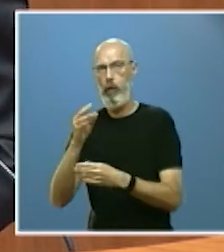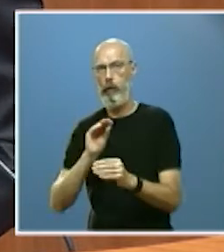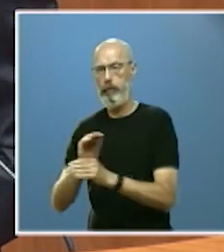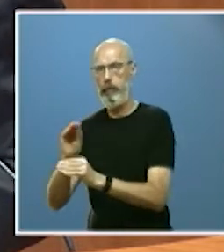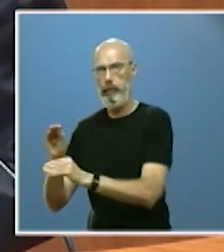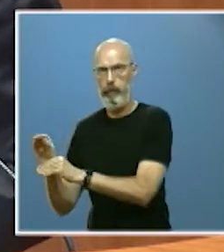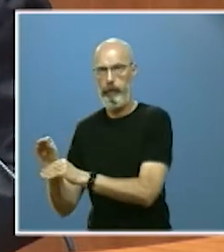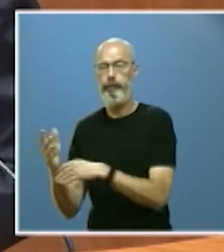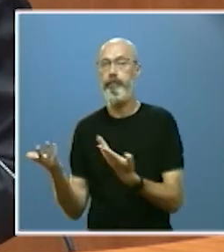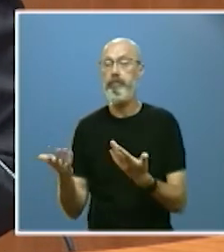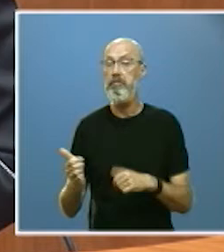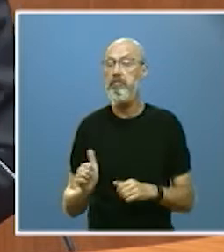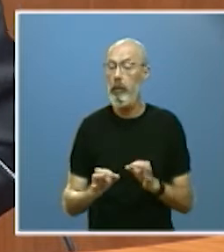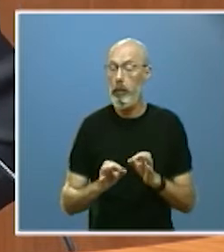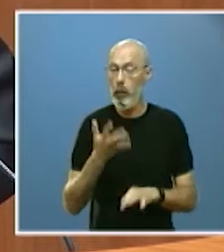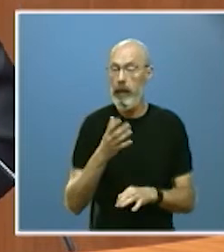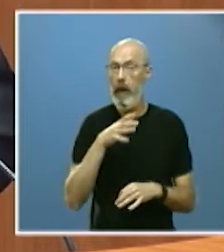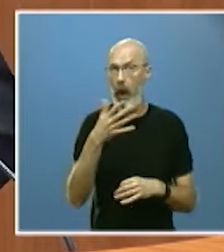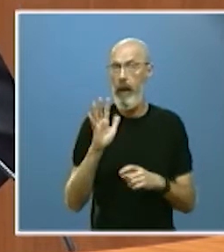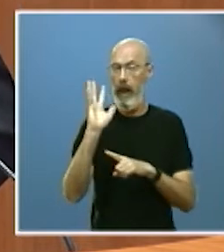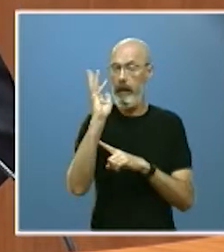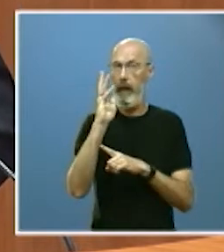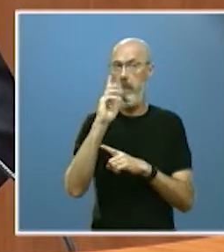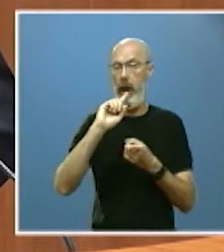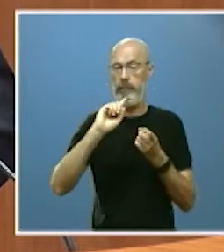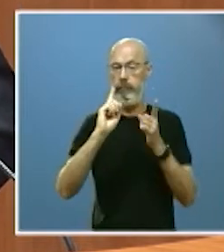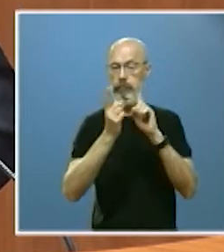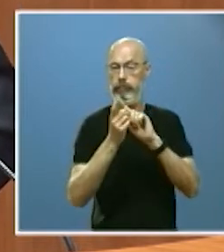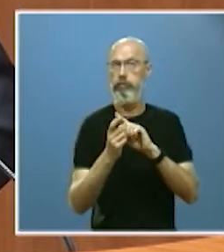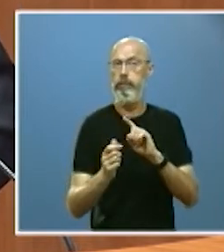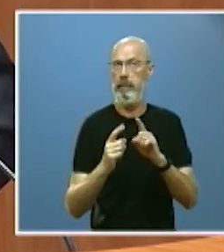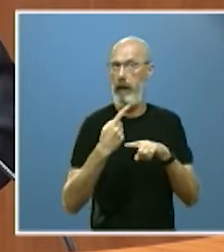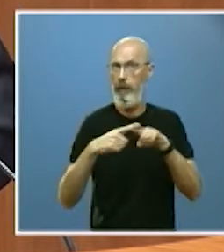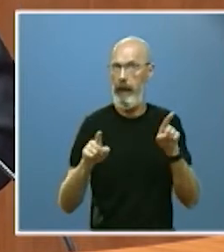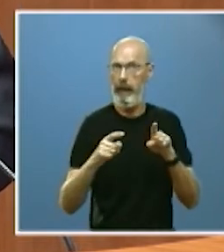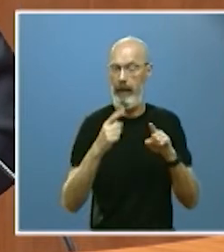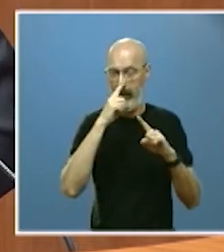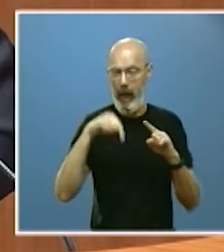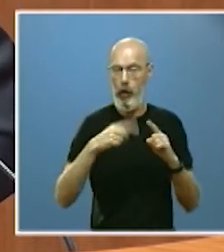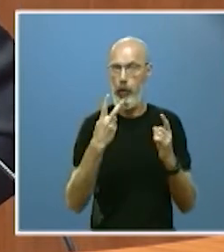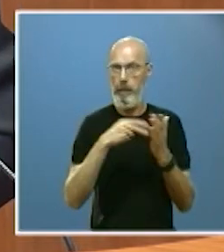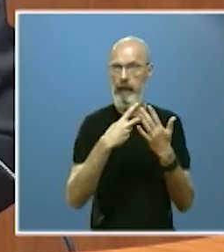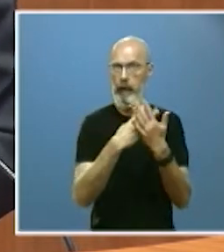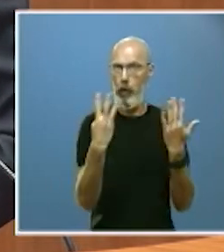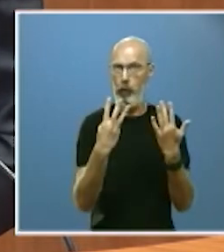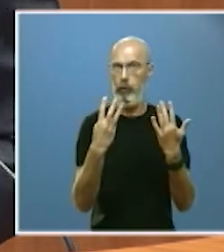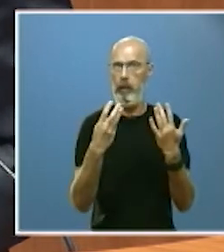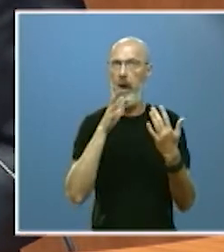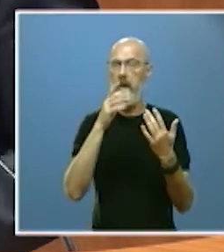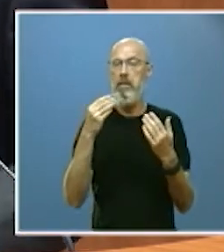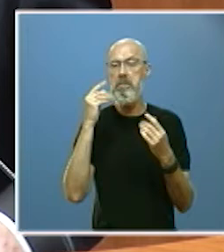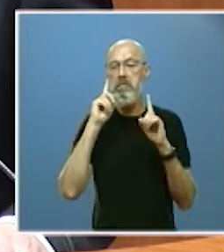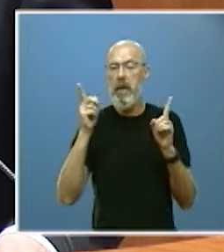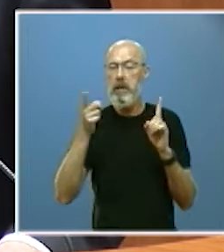Afortunadamente, el clima está siendo muy diferente en 2018 y las previsiones de producciones son